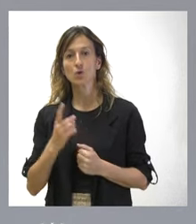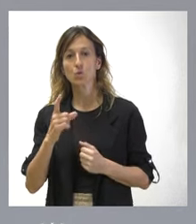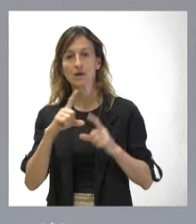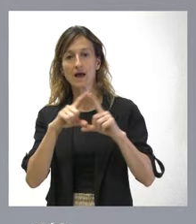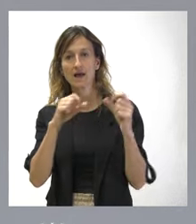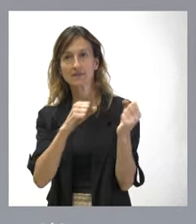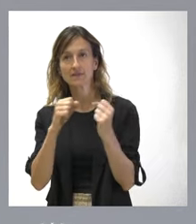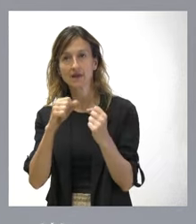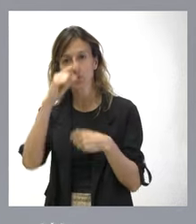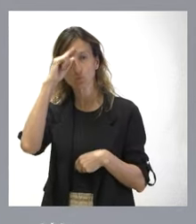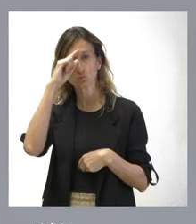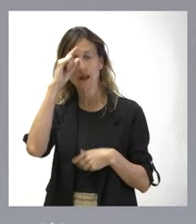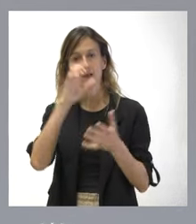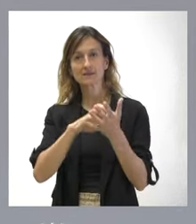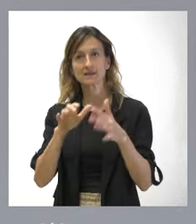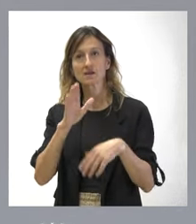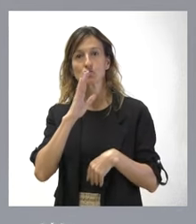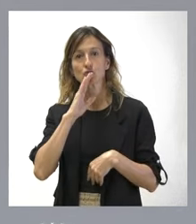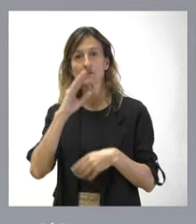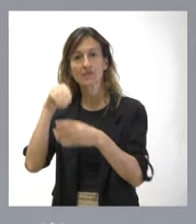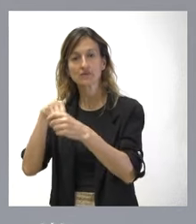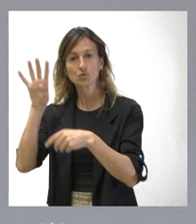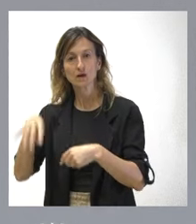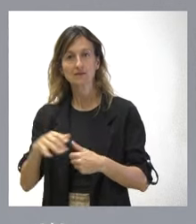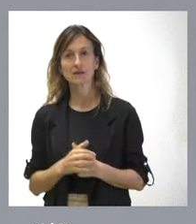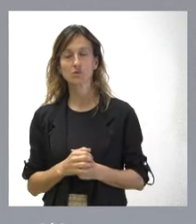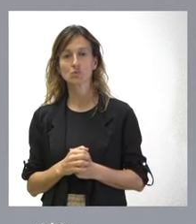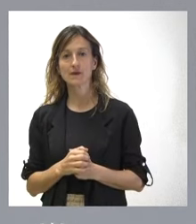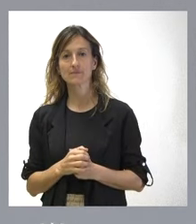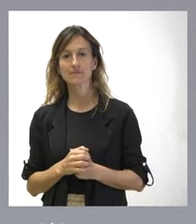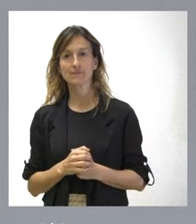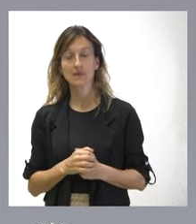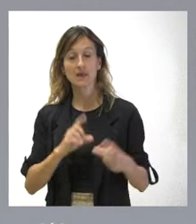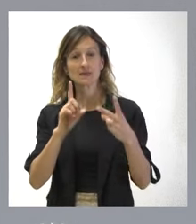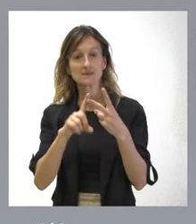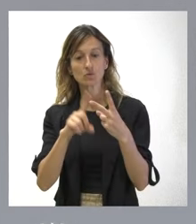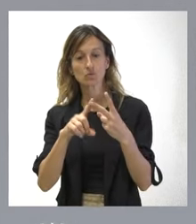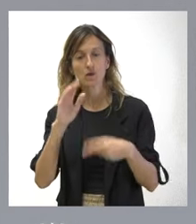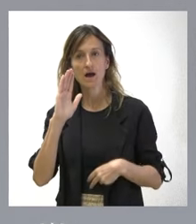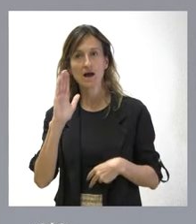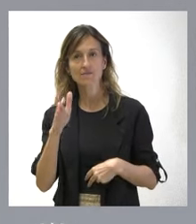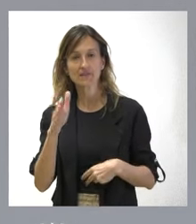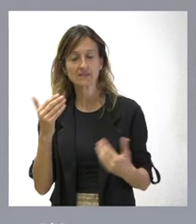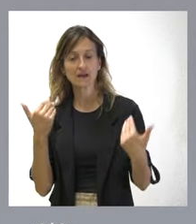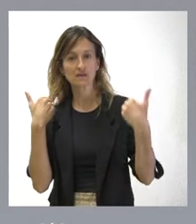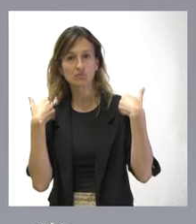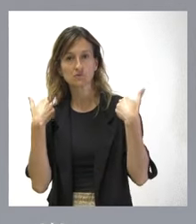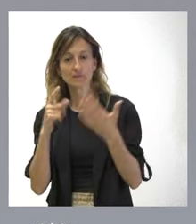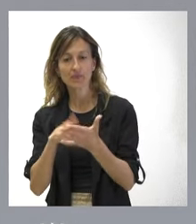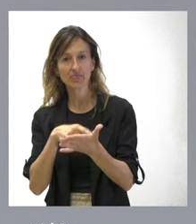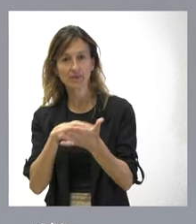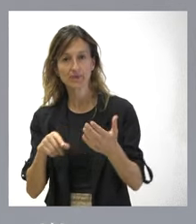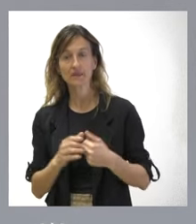castellano y leonesa con sede dentro de Cataluña. En segundo lugar, también afecta a la responsabilidad civil que pudiera